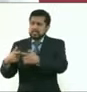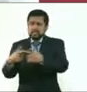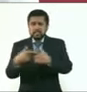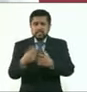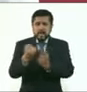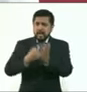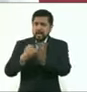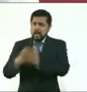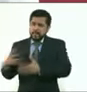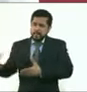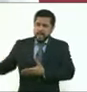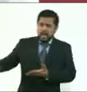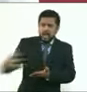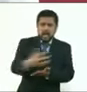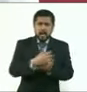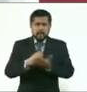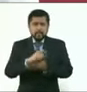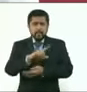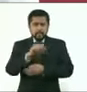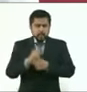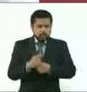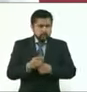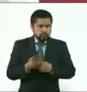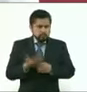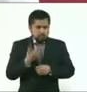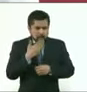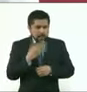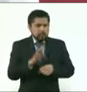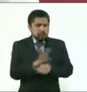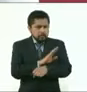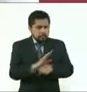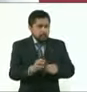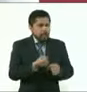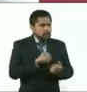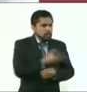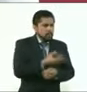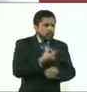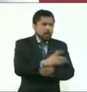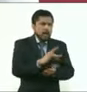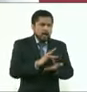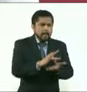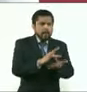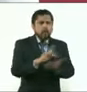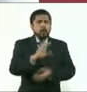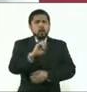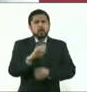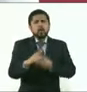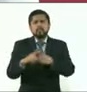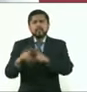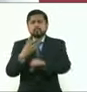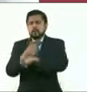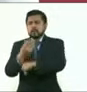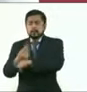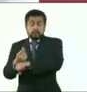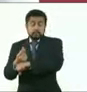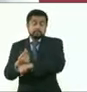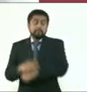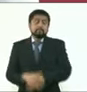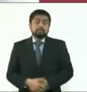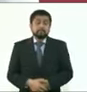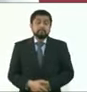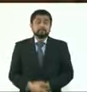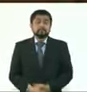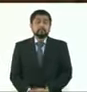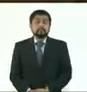del pueblo, se le regresa al pueblo, sea en apoyos directos o en obras públicas. Perfecto.